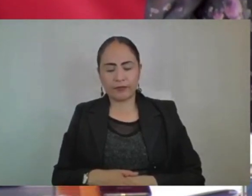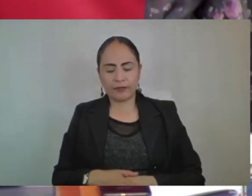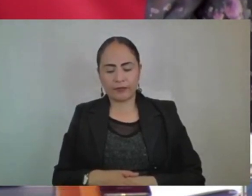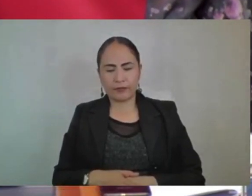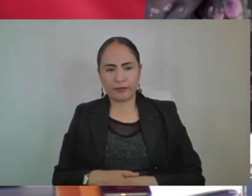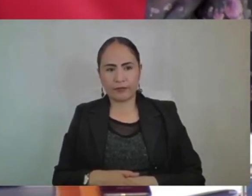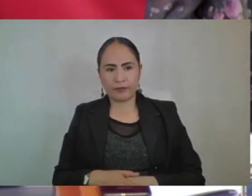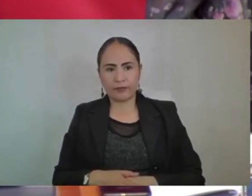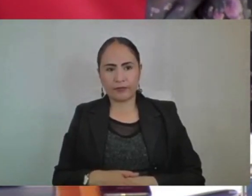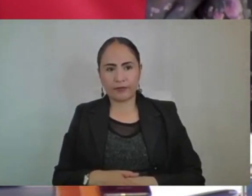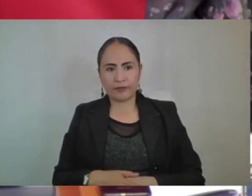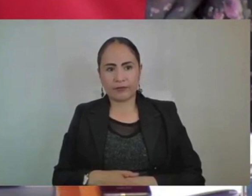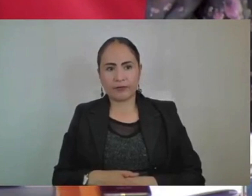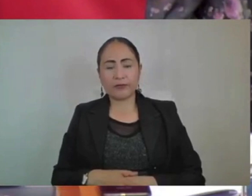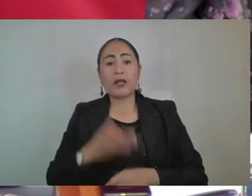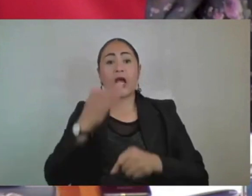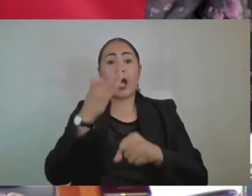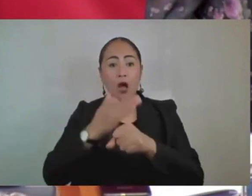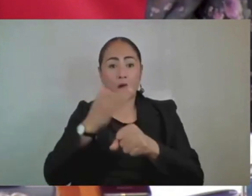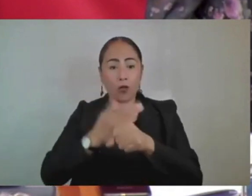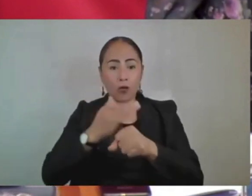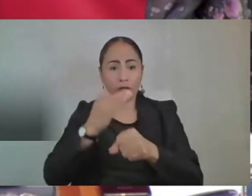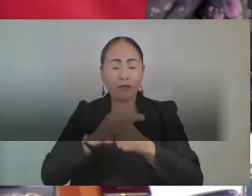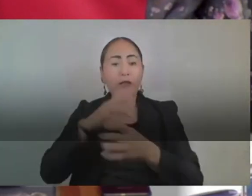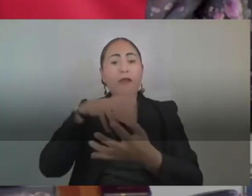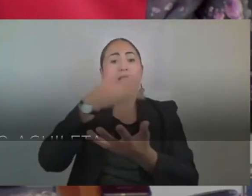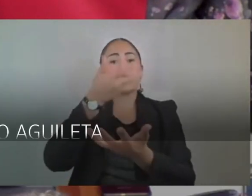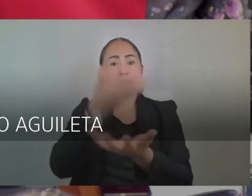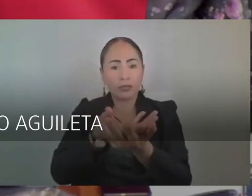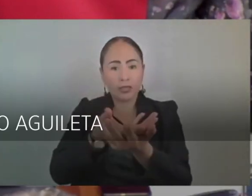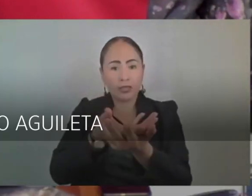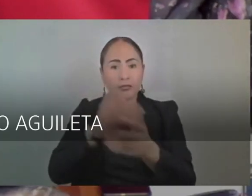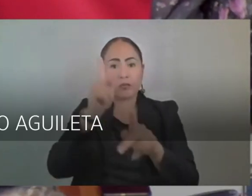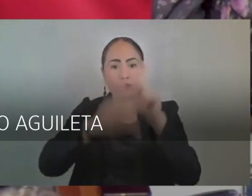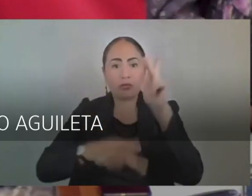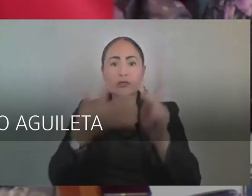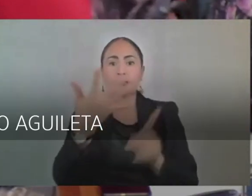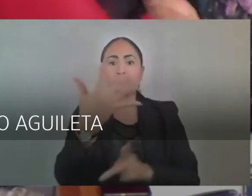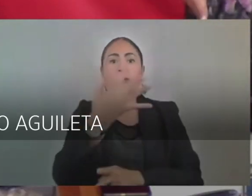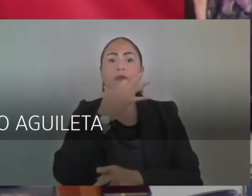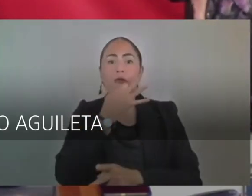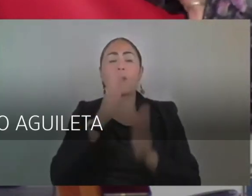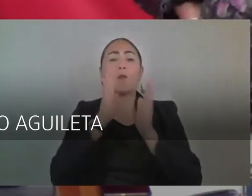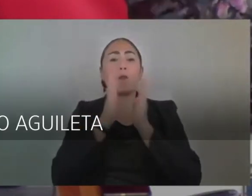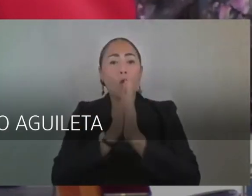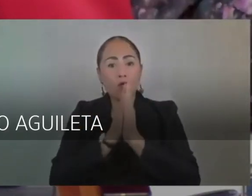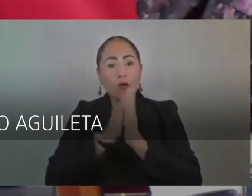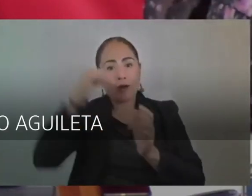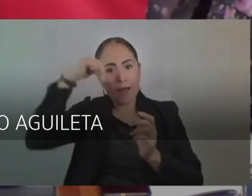Se declara un receso por cinco minutos y se pide respeto a este lugar.